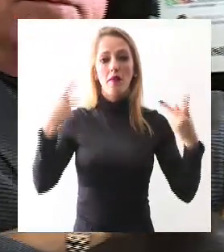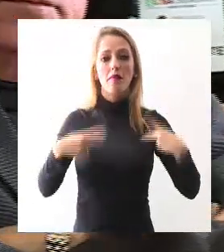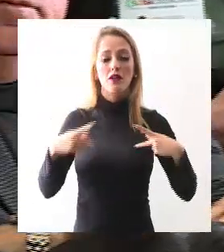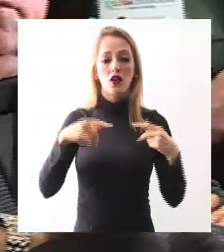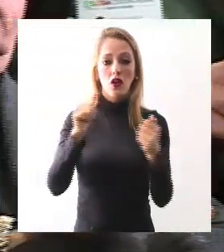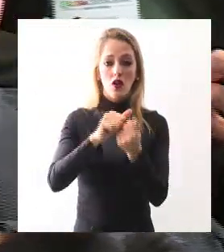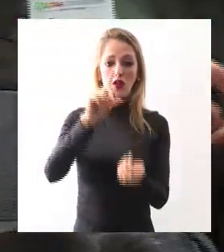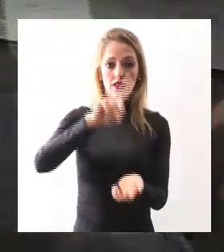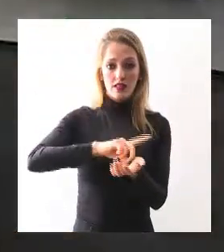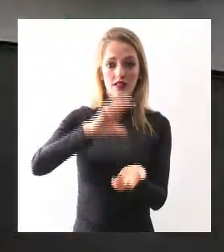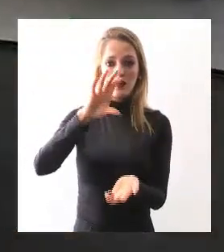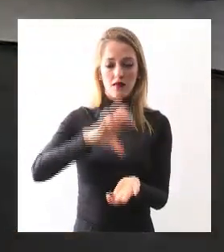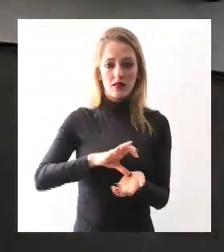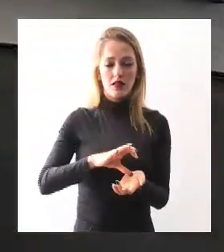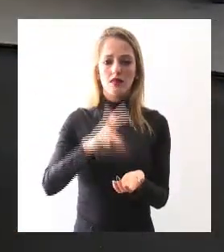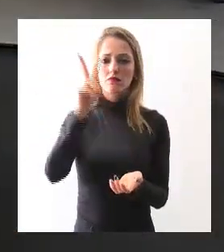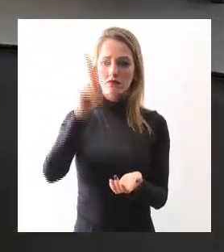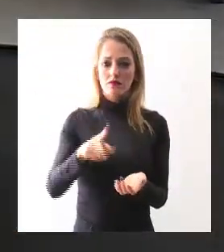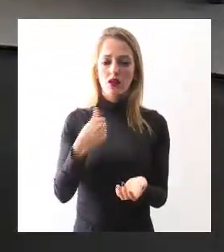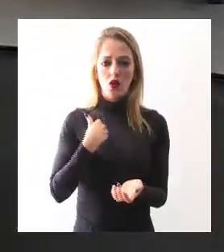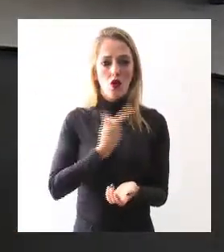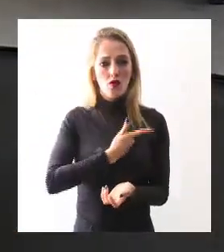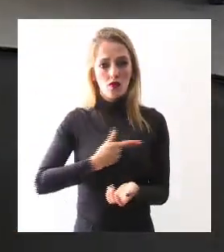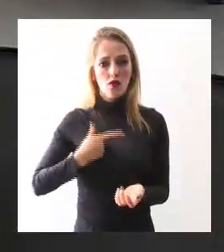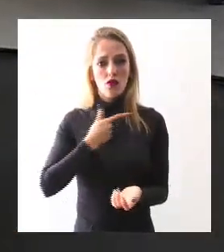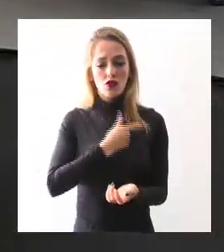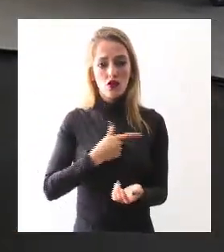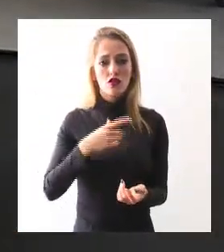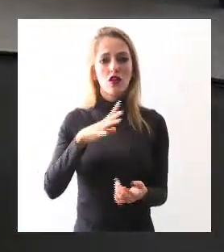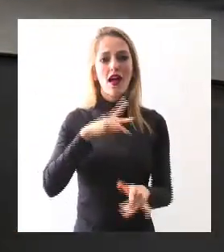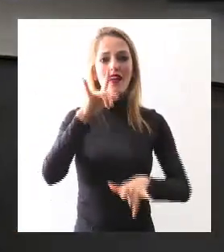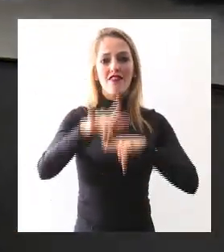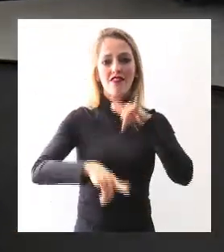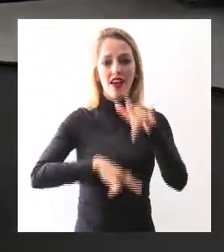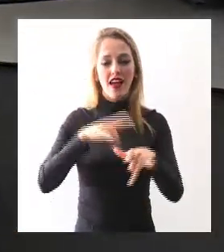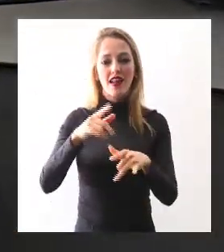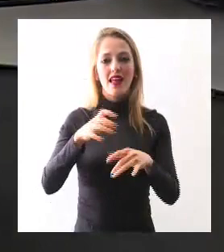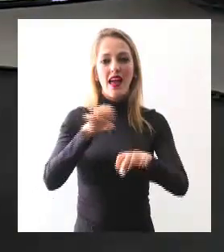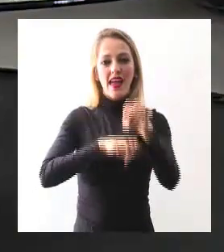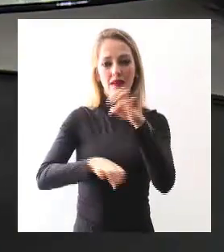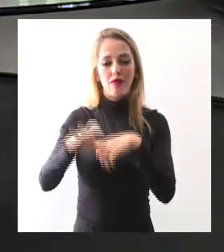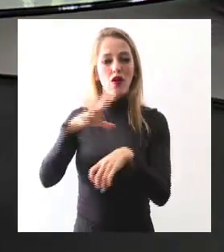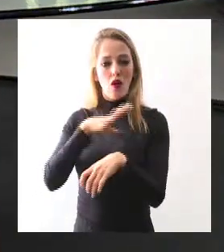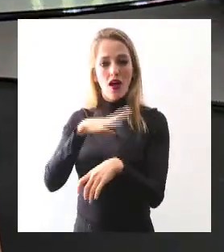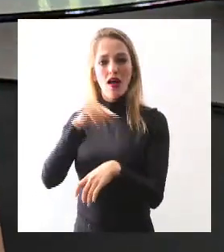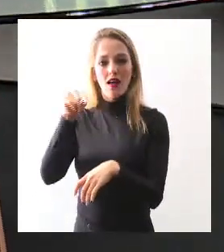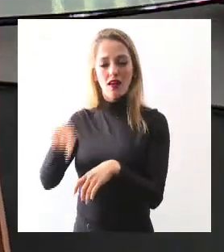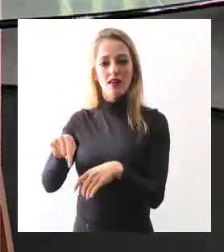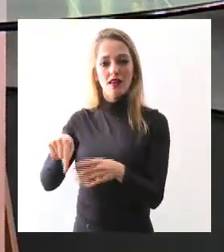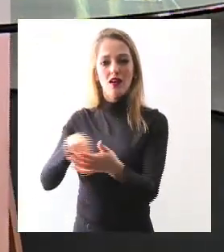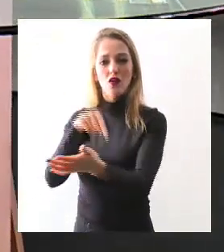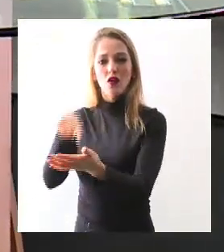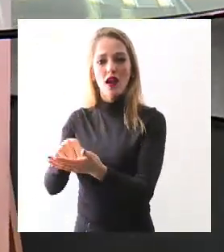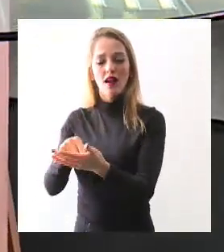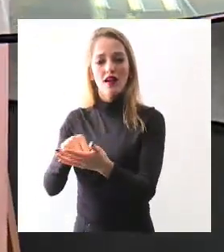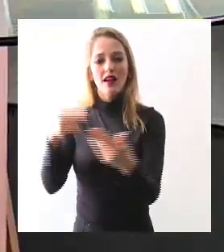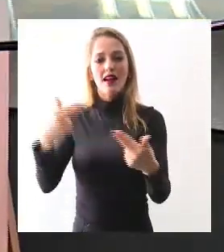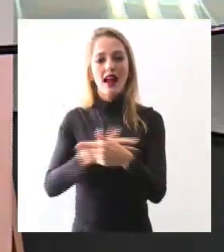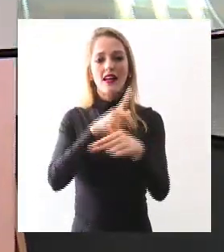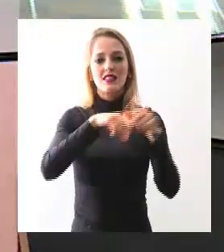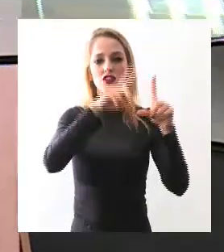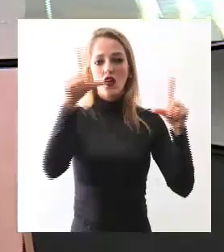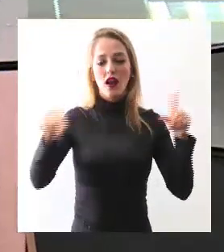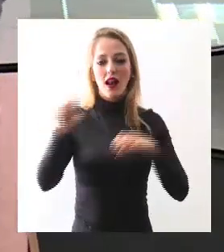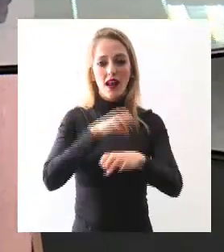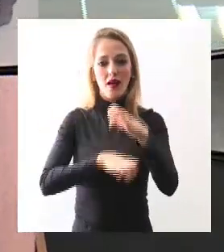discapacidad, es de que con mucho gusto las ferias de empleo hay un área, el Sistema Nacional del Empleo también ha